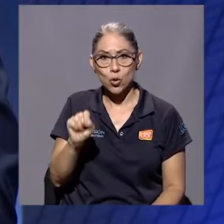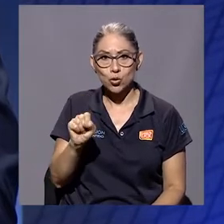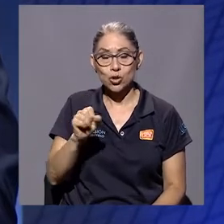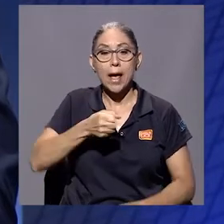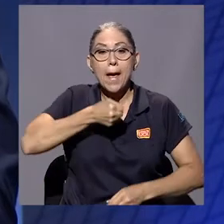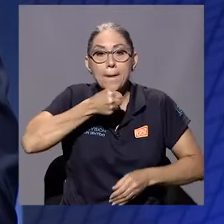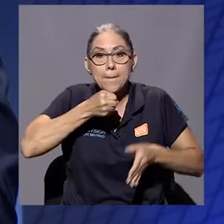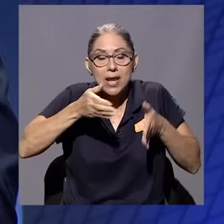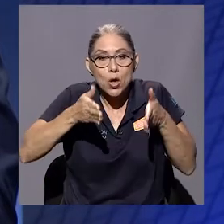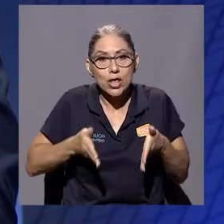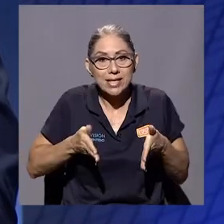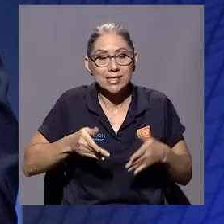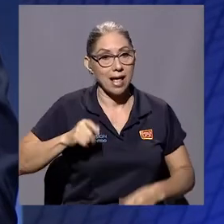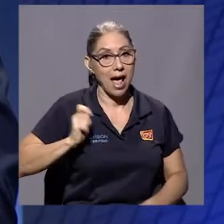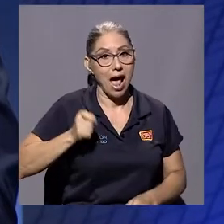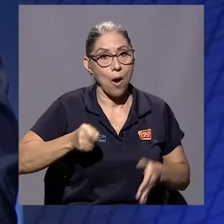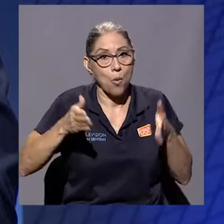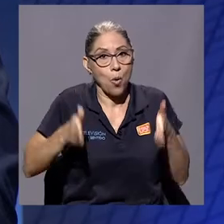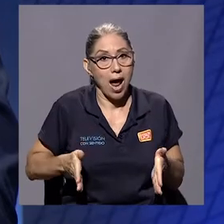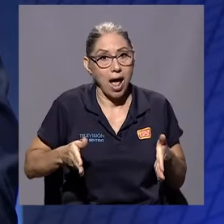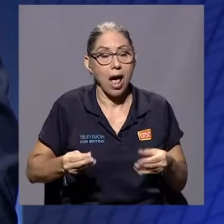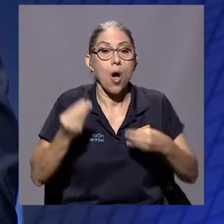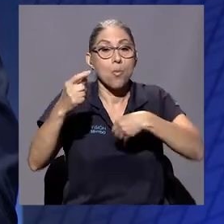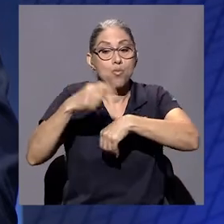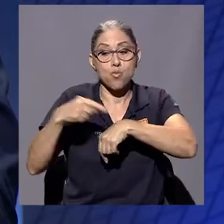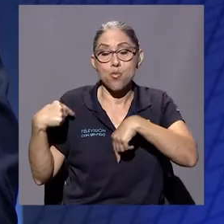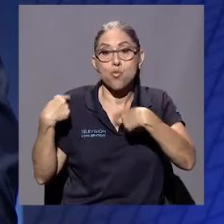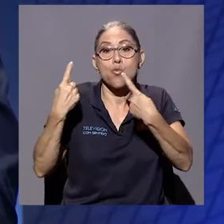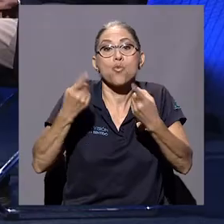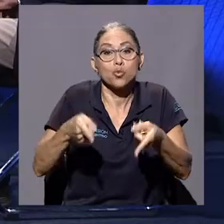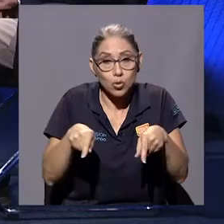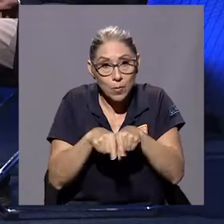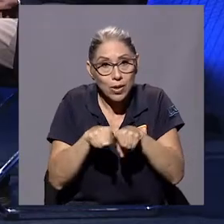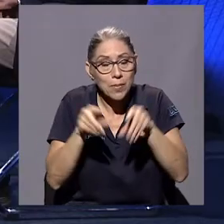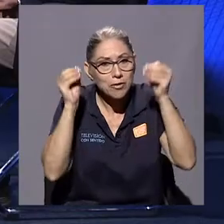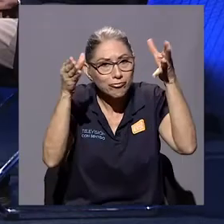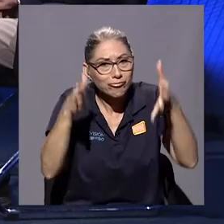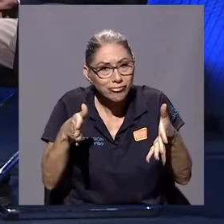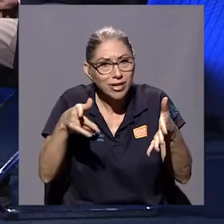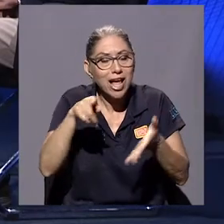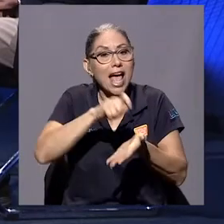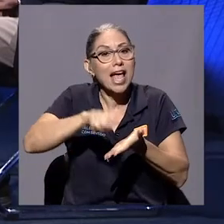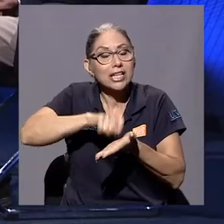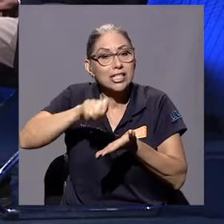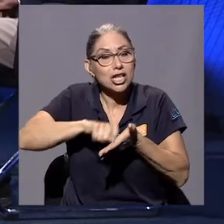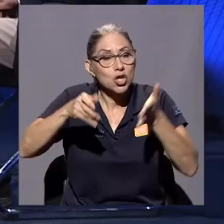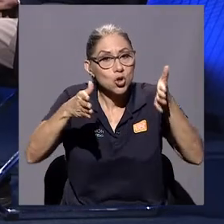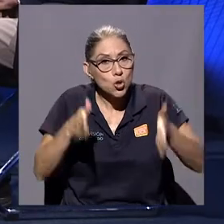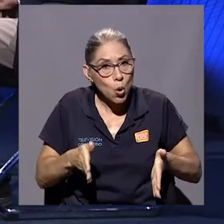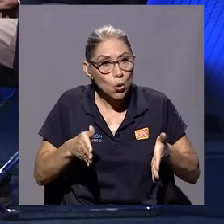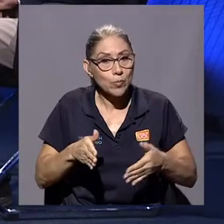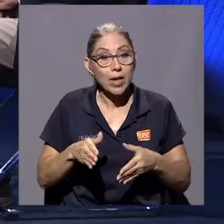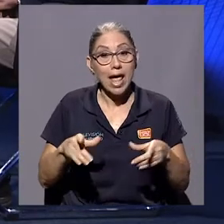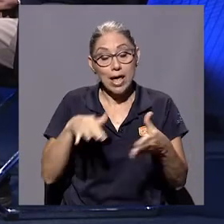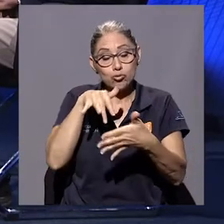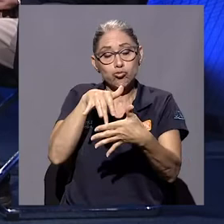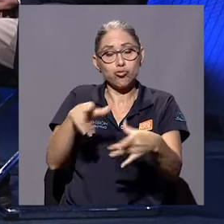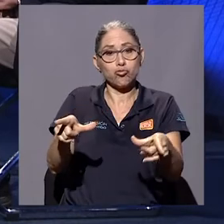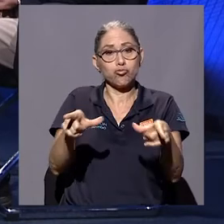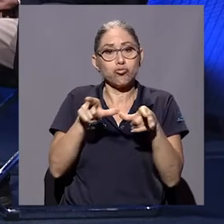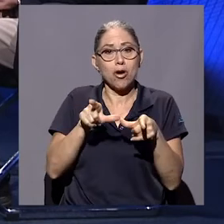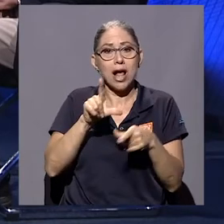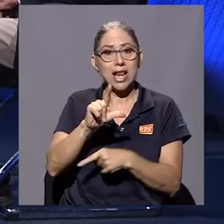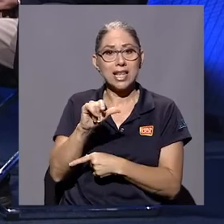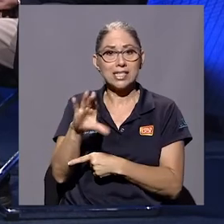es abogado, además durante mucho tiempo se desempeñó también como docente, es escritor, tiene una licenciatura